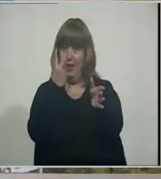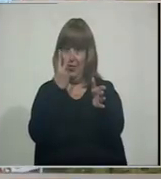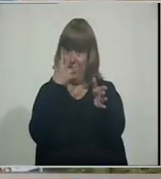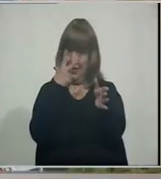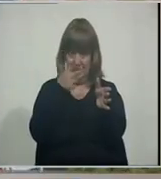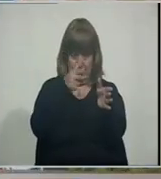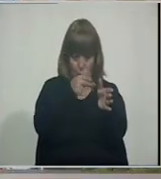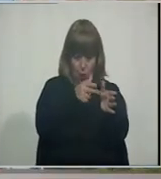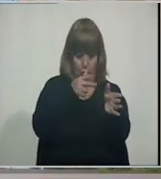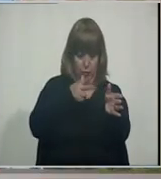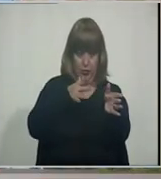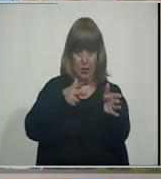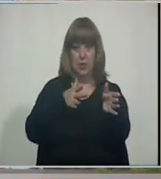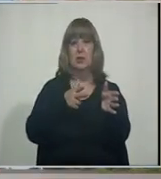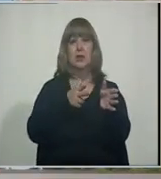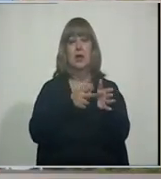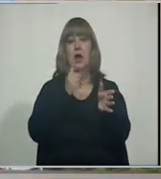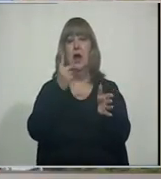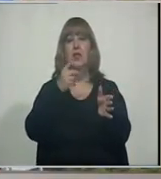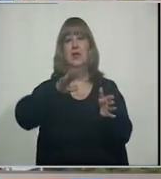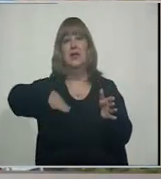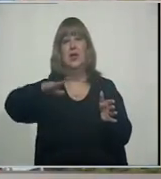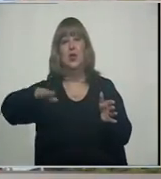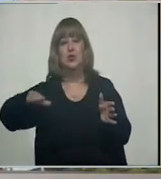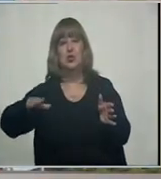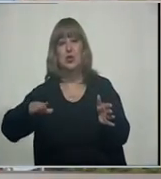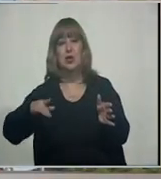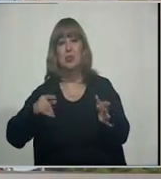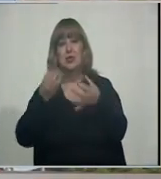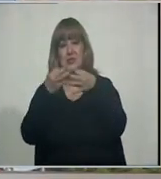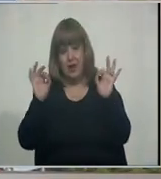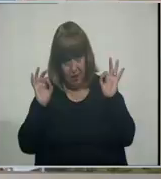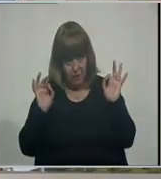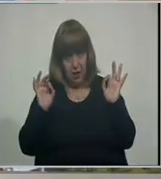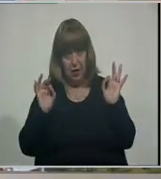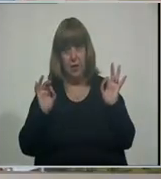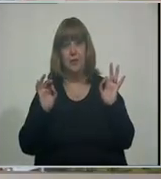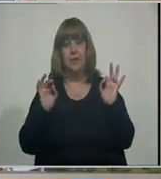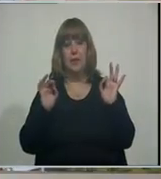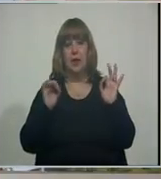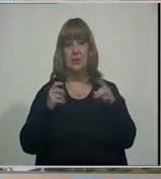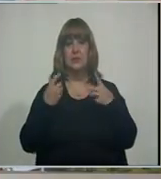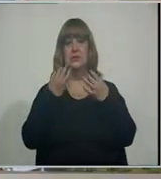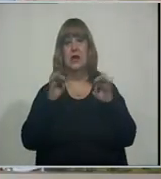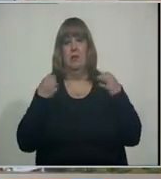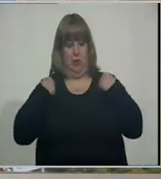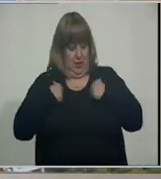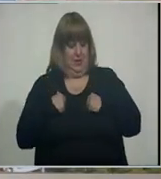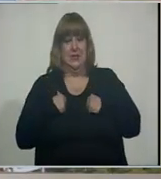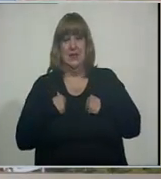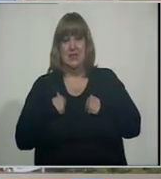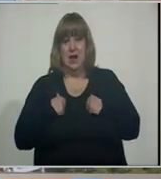Es el vehículo más afectado Hay dos pequeñitos Que venían, afortunadamente Uno de ellos en su pequeña sillita